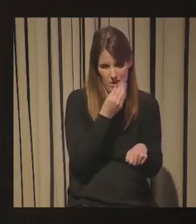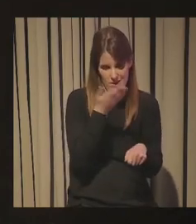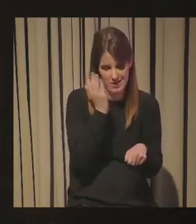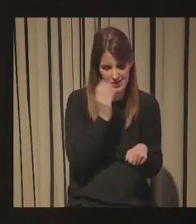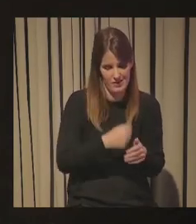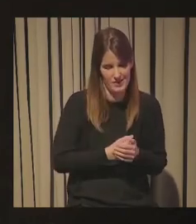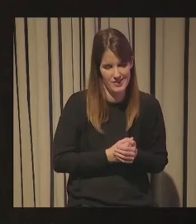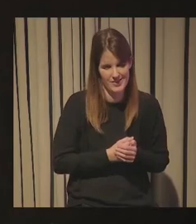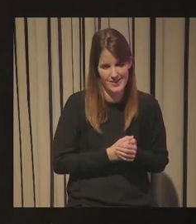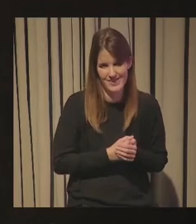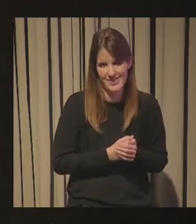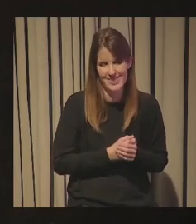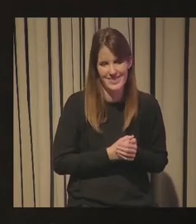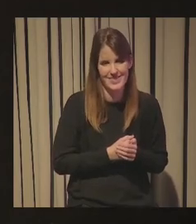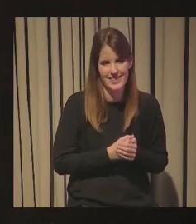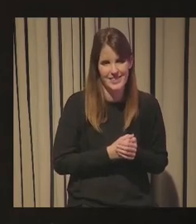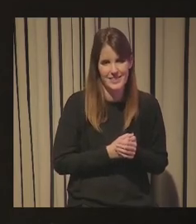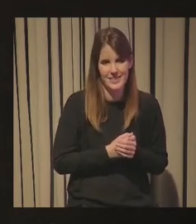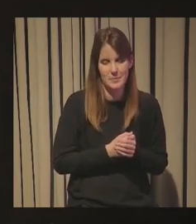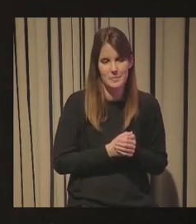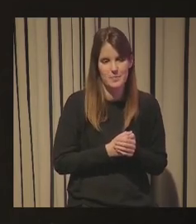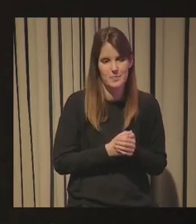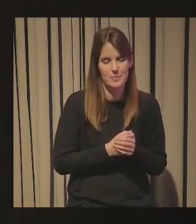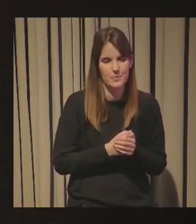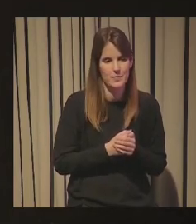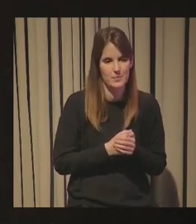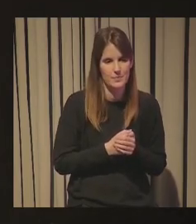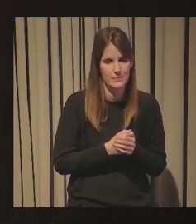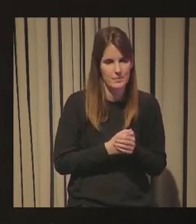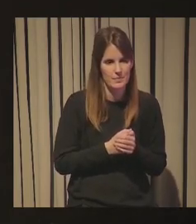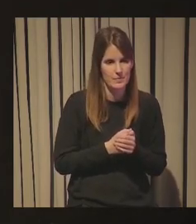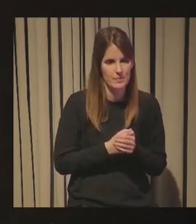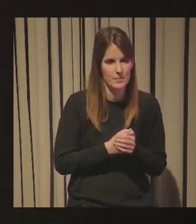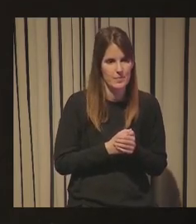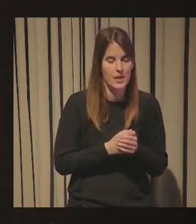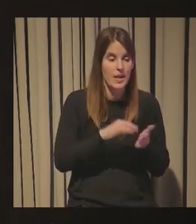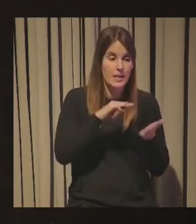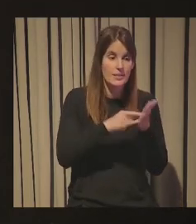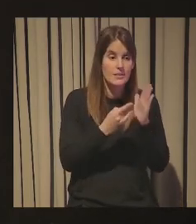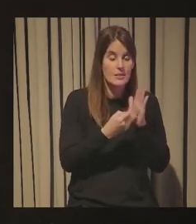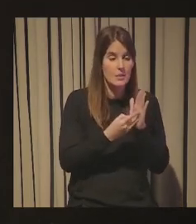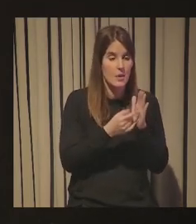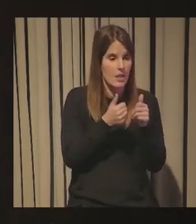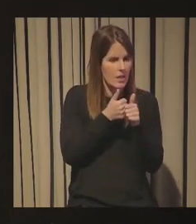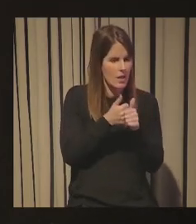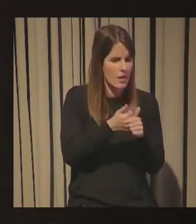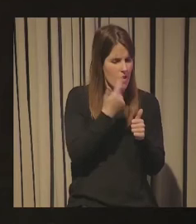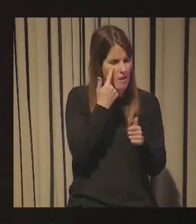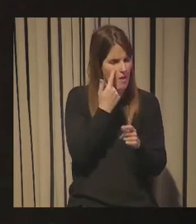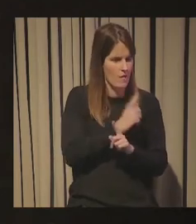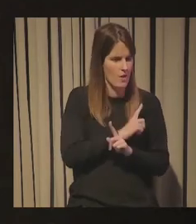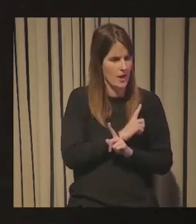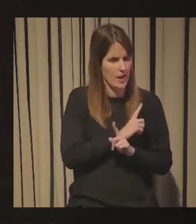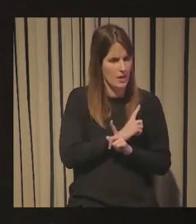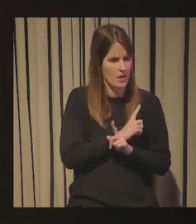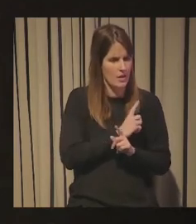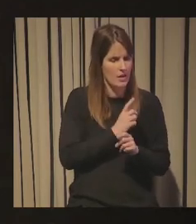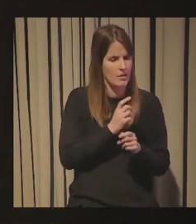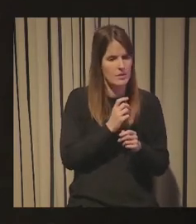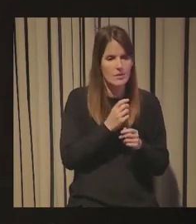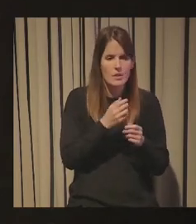por ejemplo aquí pregunta ¿cómo evaluáis la eficacia de los sistemas de vigilancia? ¿habláis de herramientas? ¿podríais